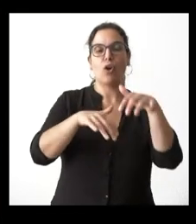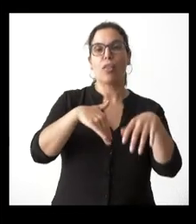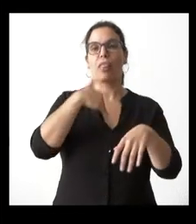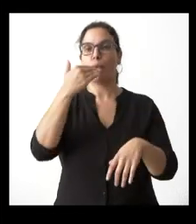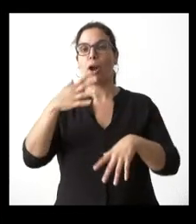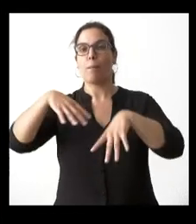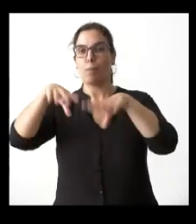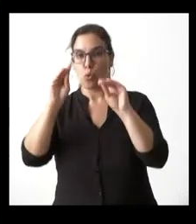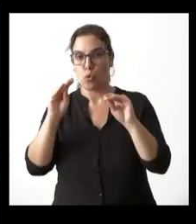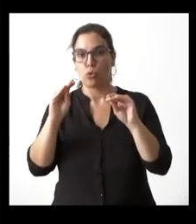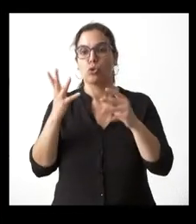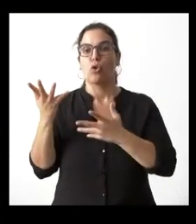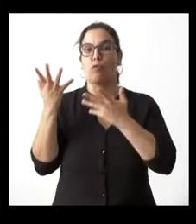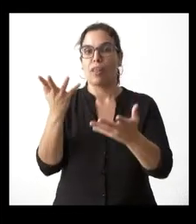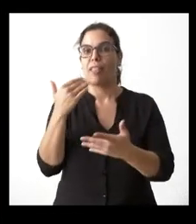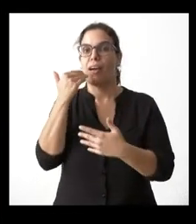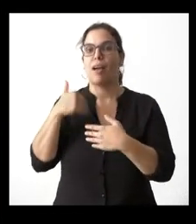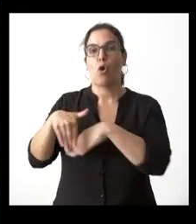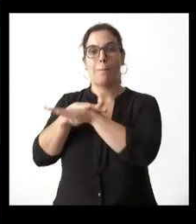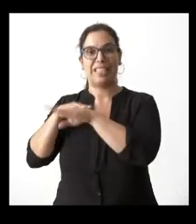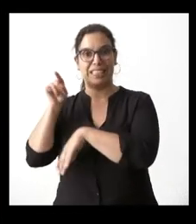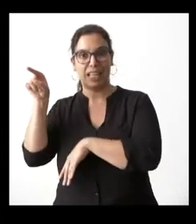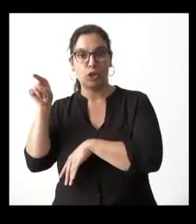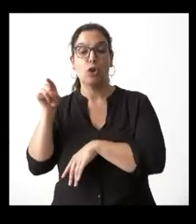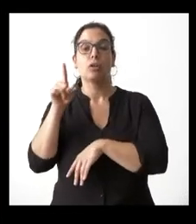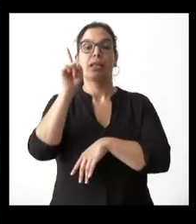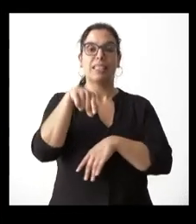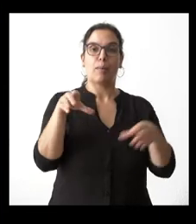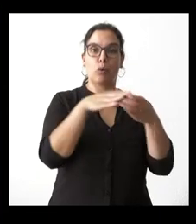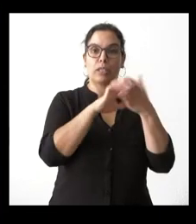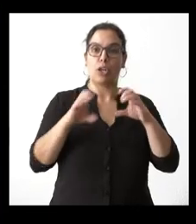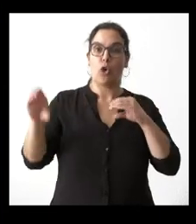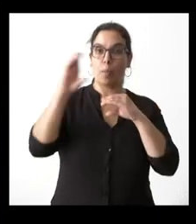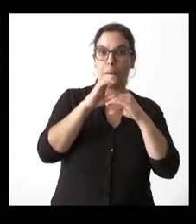va a complementar la Junta en algo este tema gracias